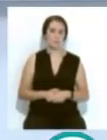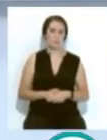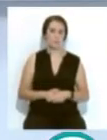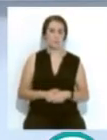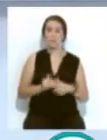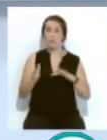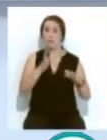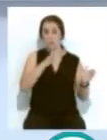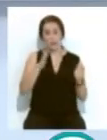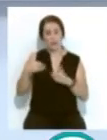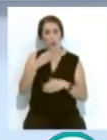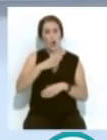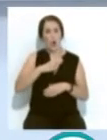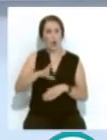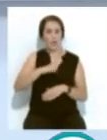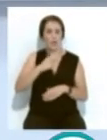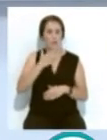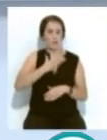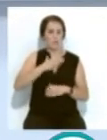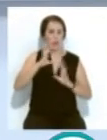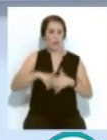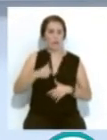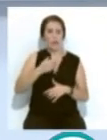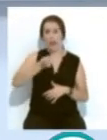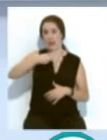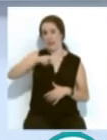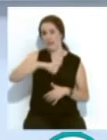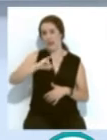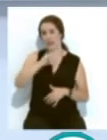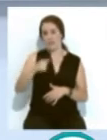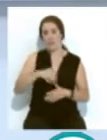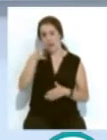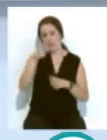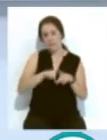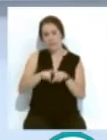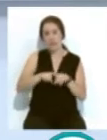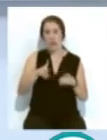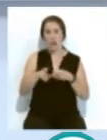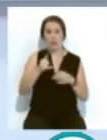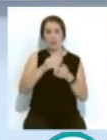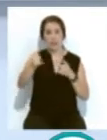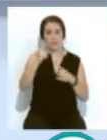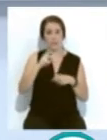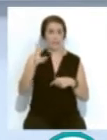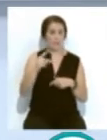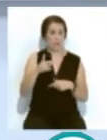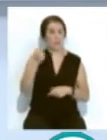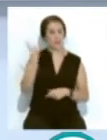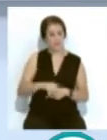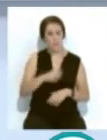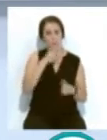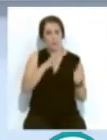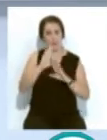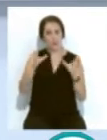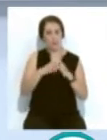Y por otro lado, la concejala de Educación del Ayuntamiento de Cádiz, Ana Fernández... ...ha criticado el recorte de líneas también en secundaria por parte de la